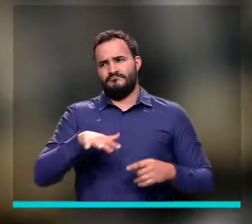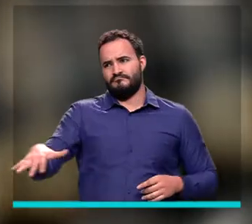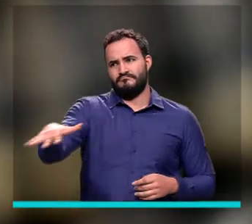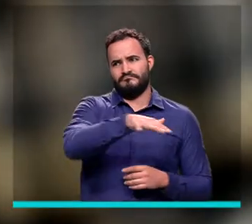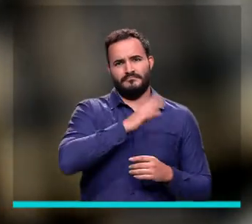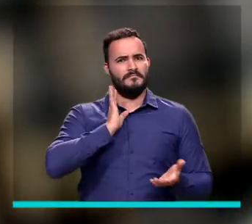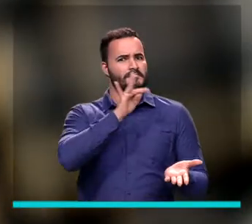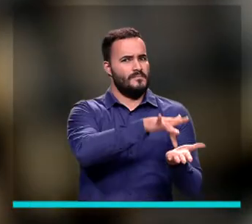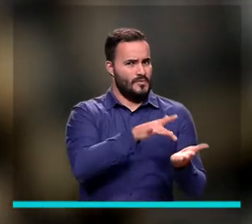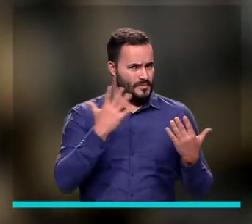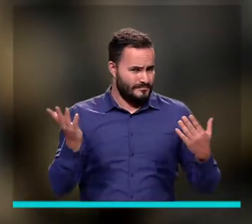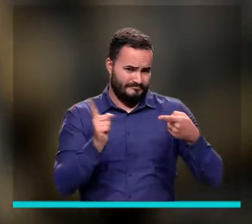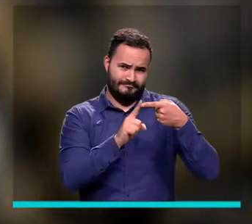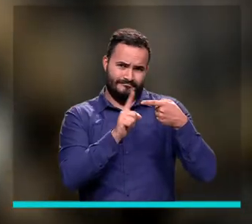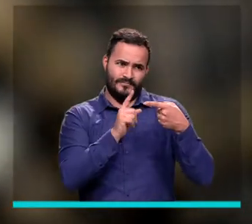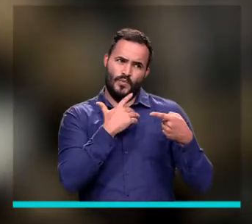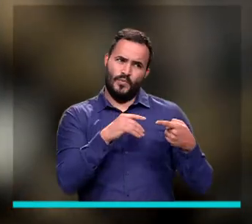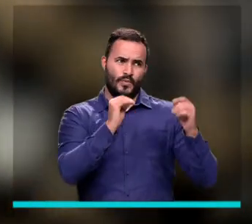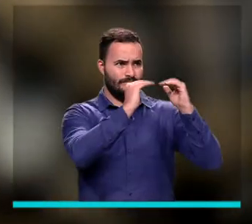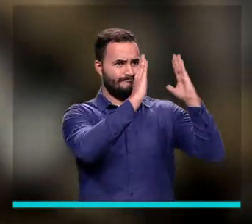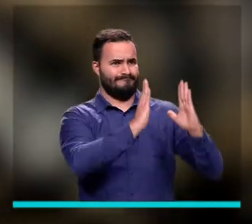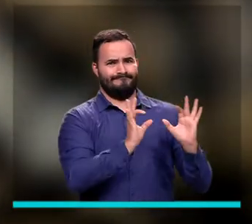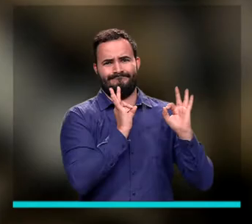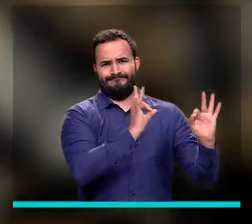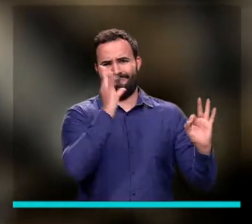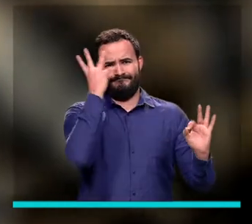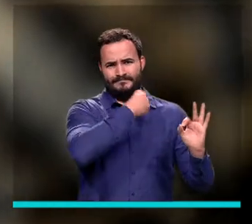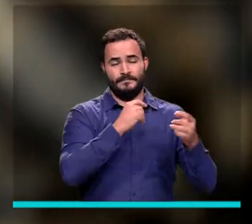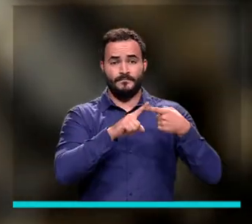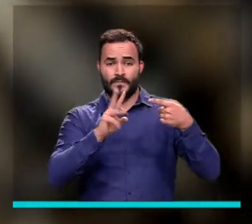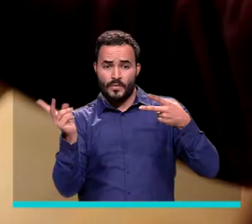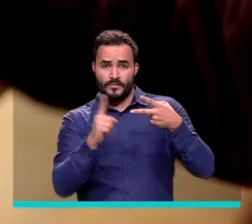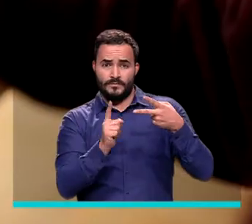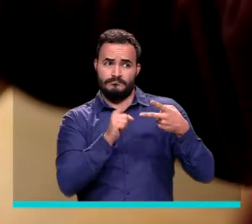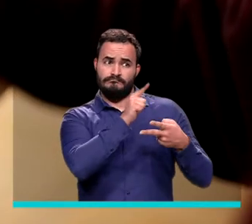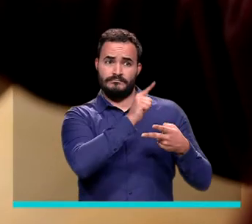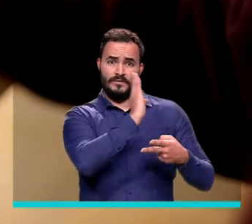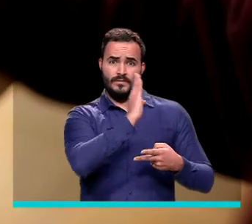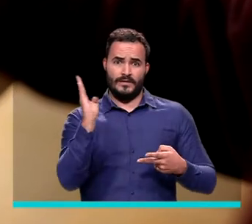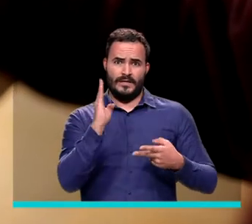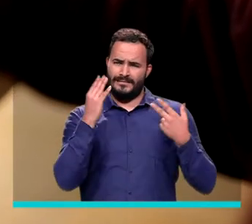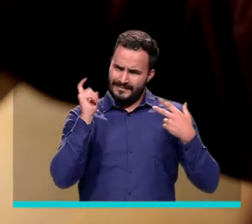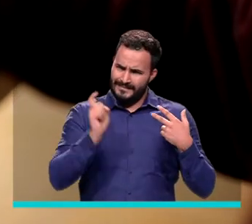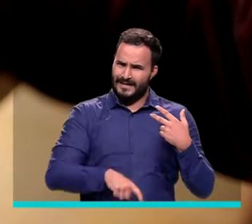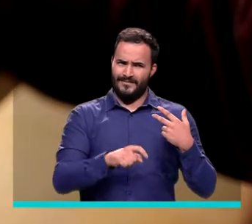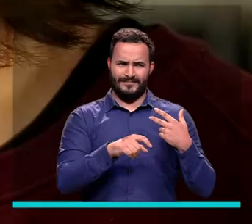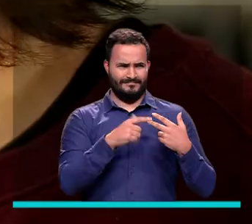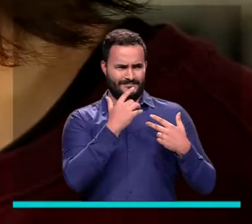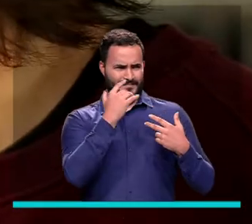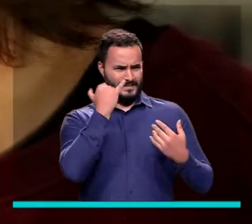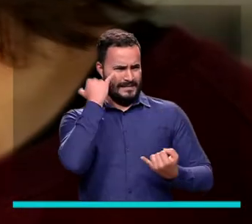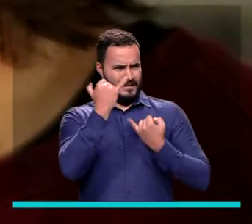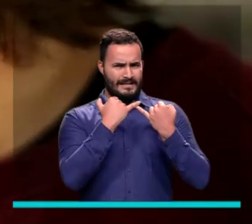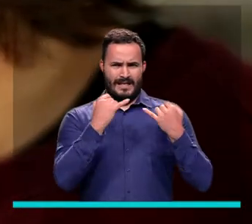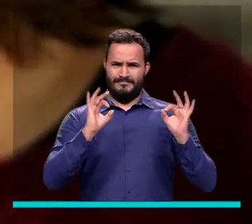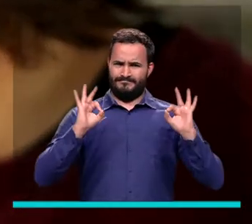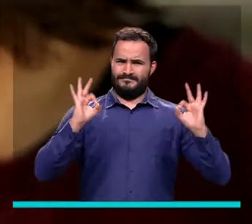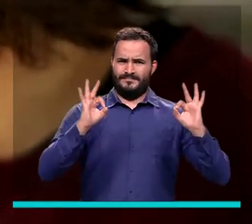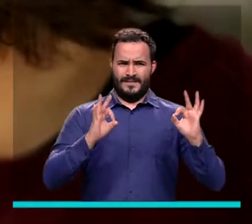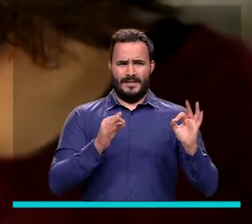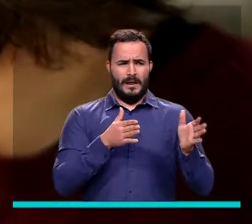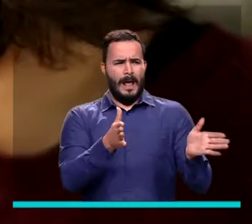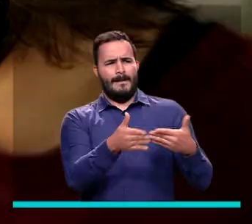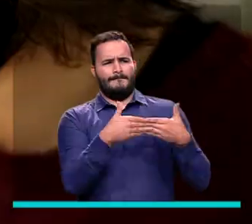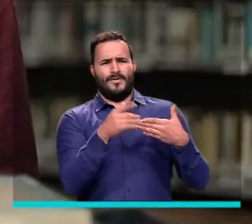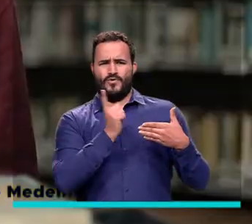zona. Dos, siento que las bibliotecas como tal son lugares de conocimiento que deberían estar como ser accesibles